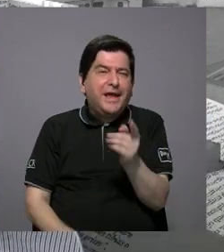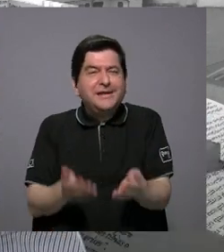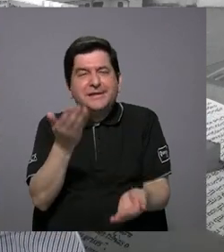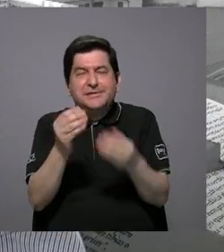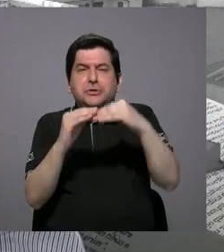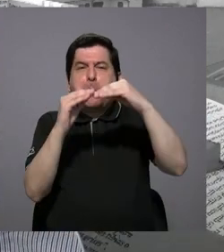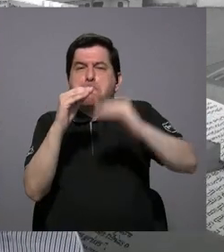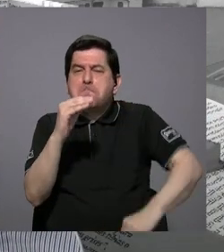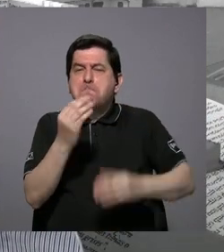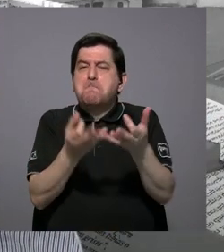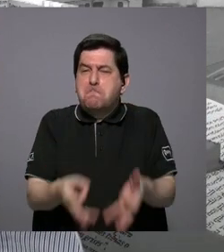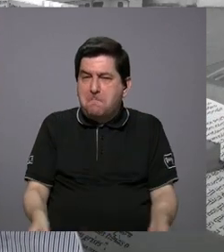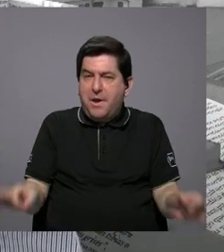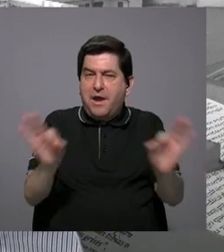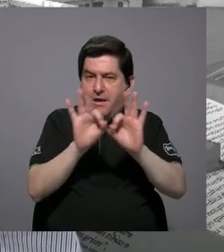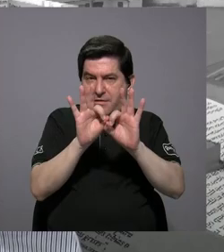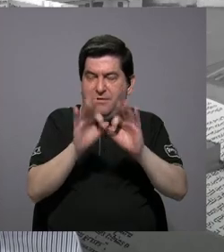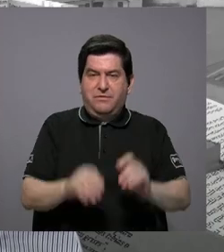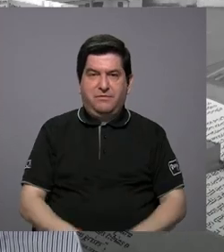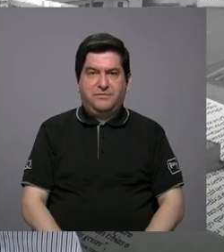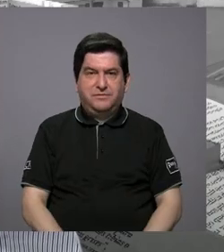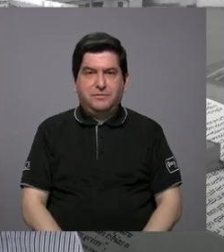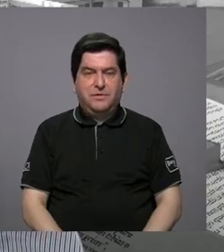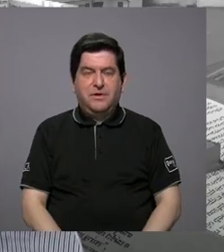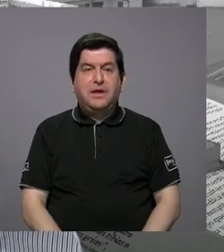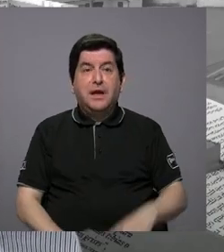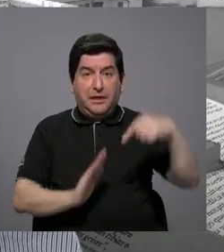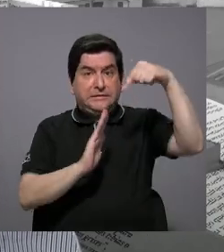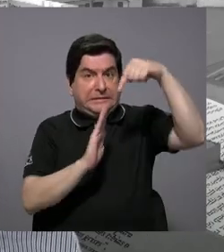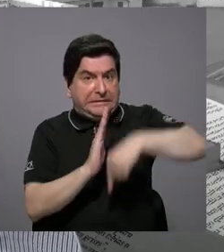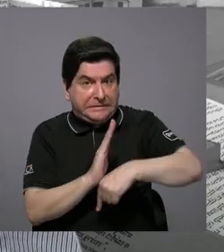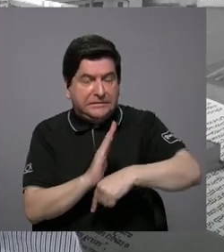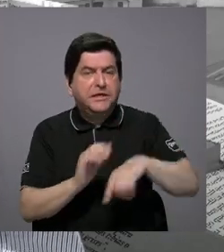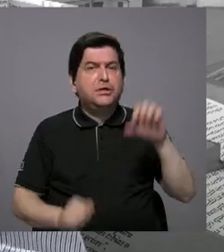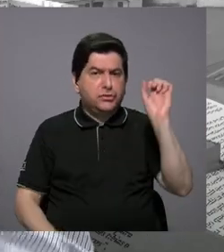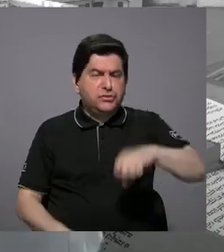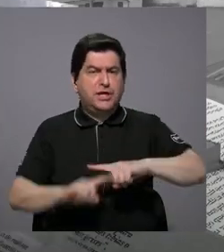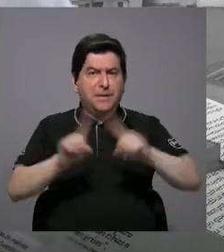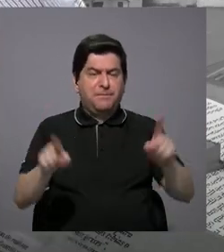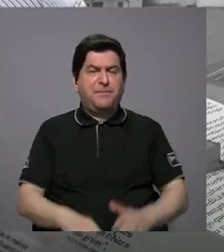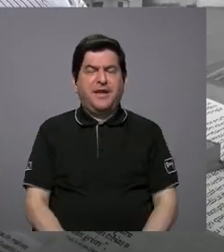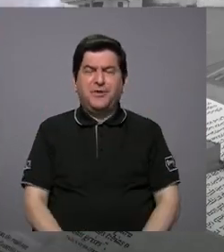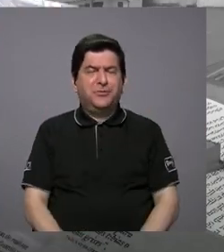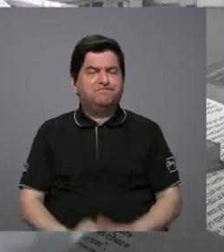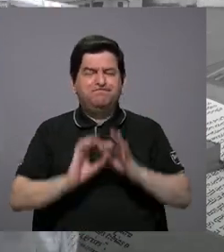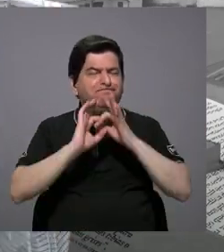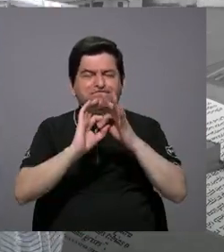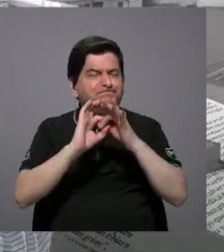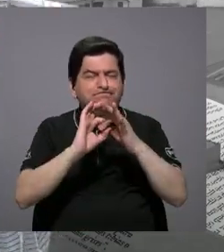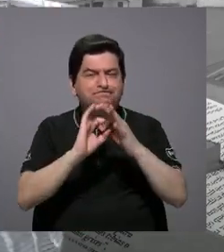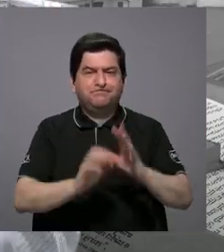es lo menos importante en este caso. No, no, es muy grave, pero eso no nos concierne tanto.